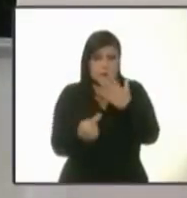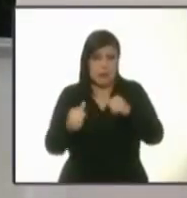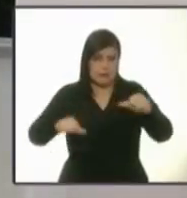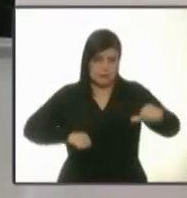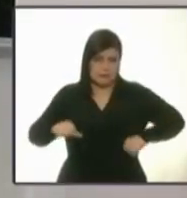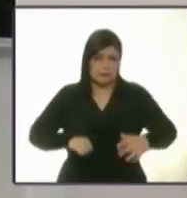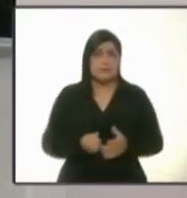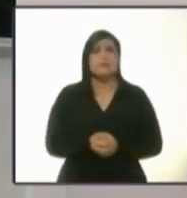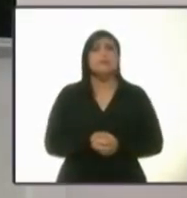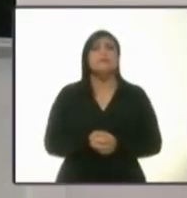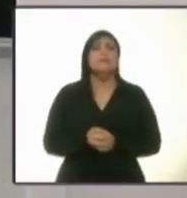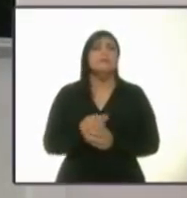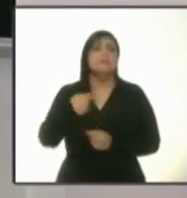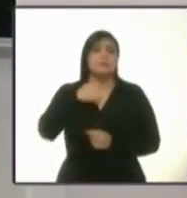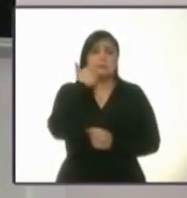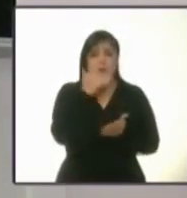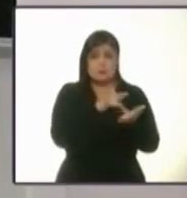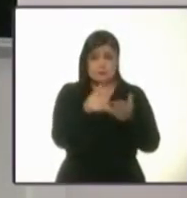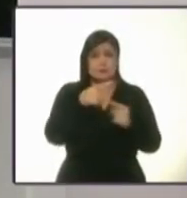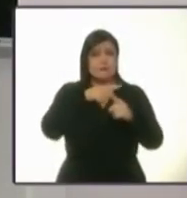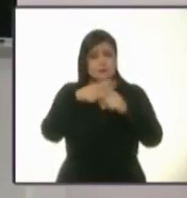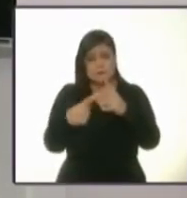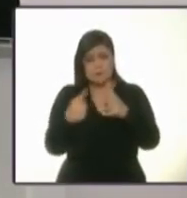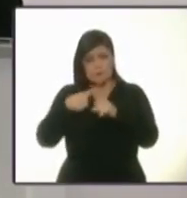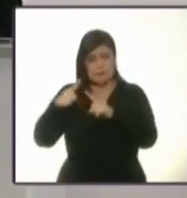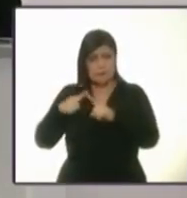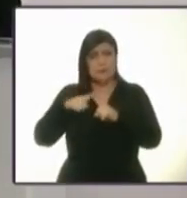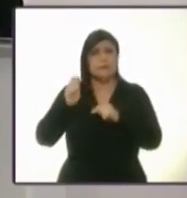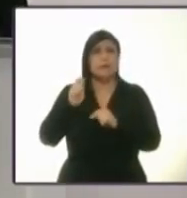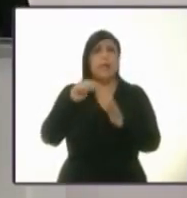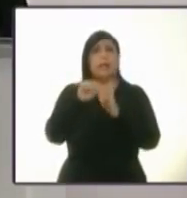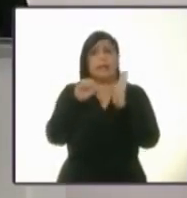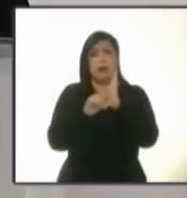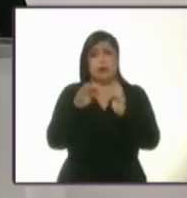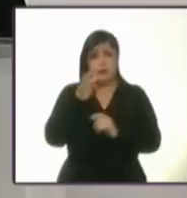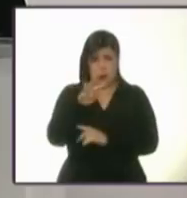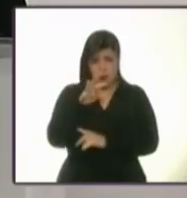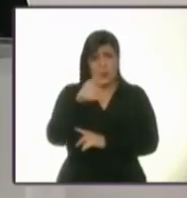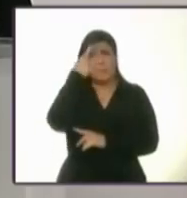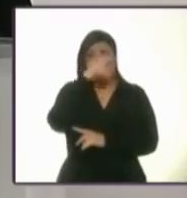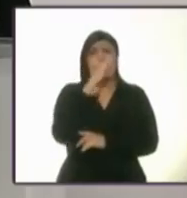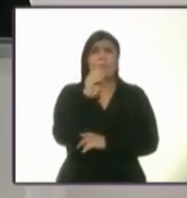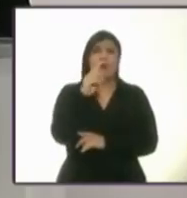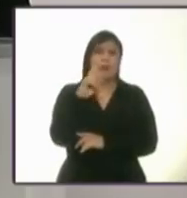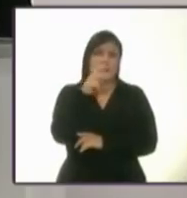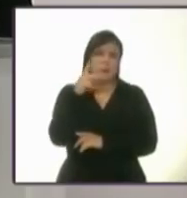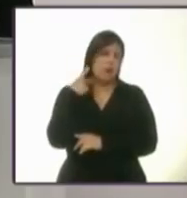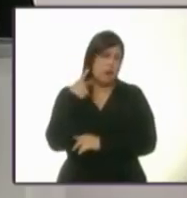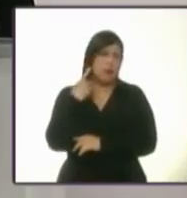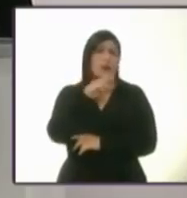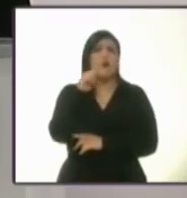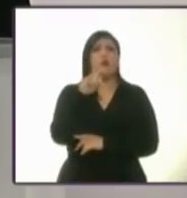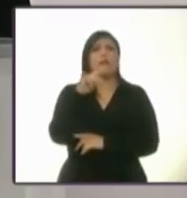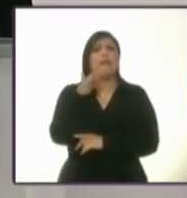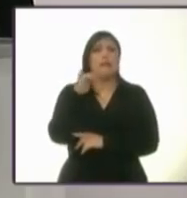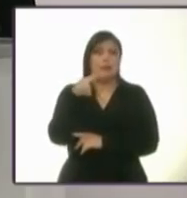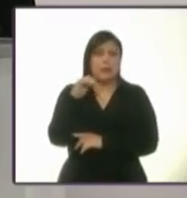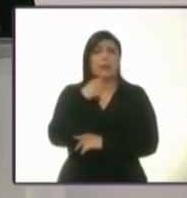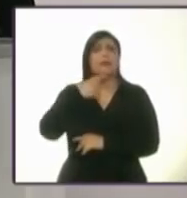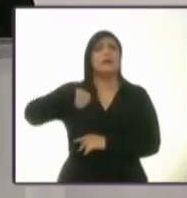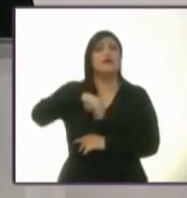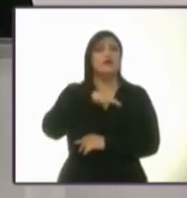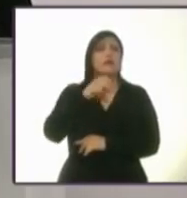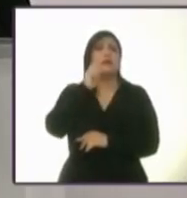Queremos agradecer a las organizaciones civiles artículo 19, borde político, ruta cívica y nosotras la